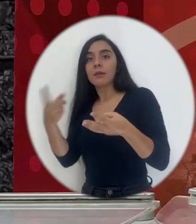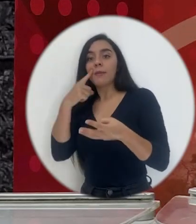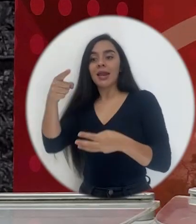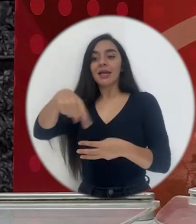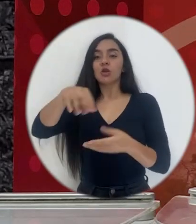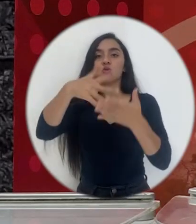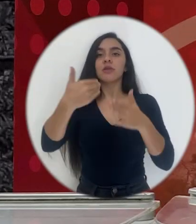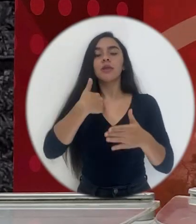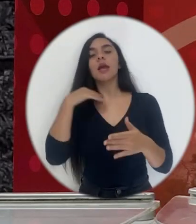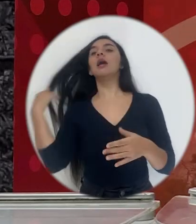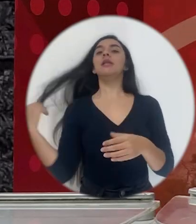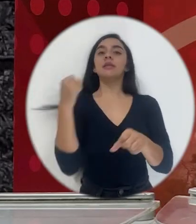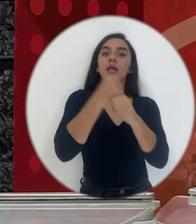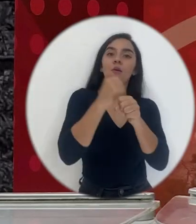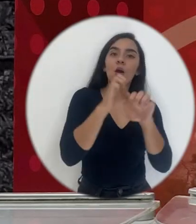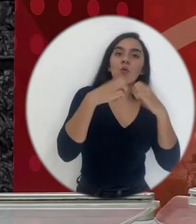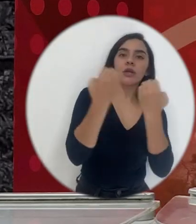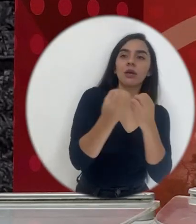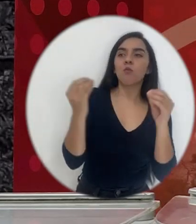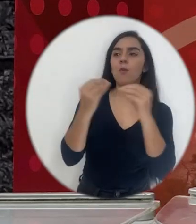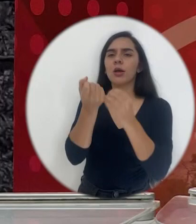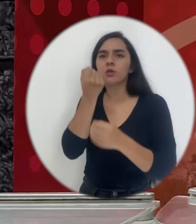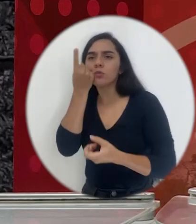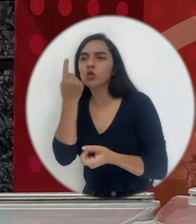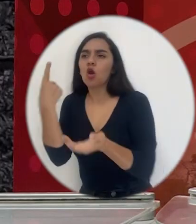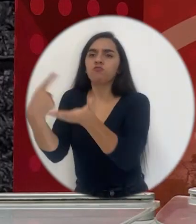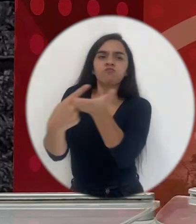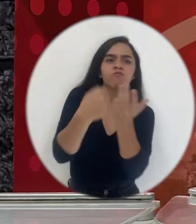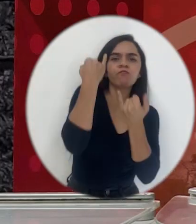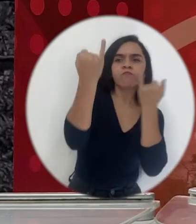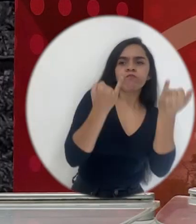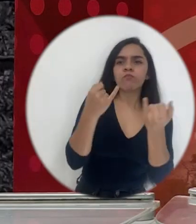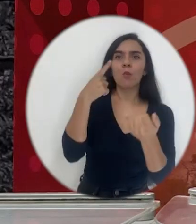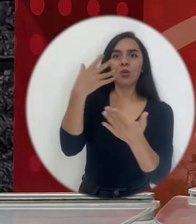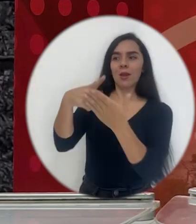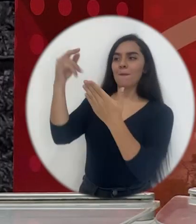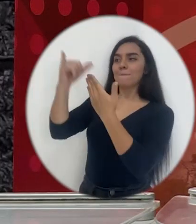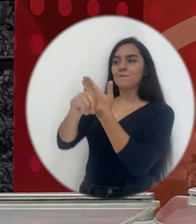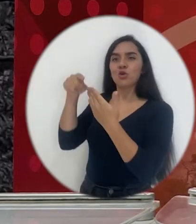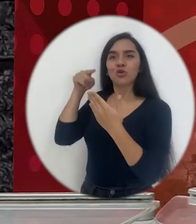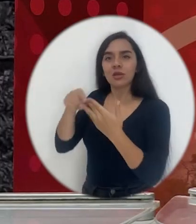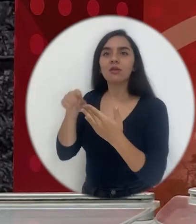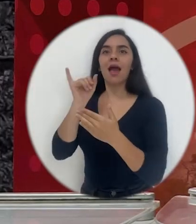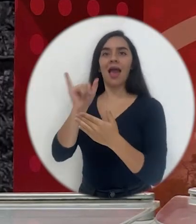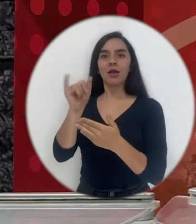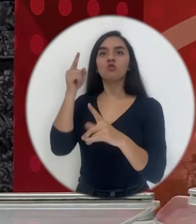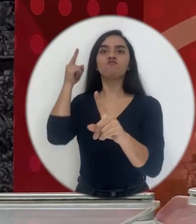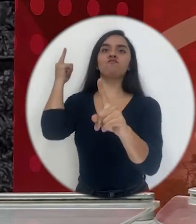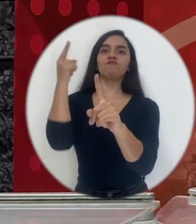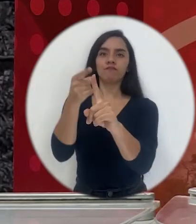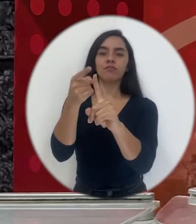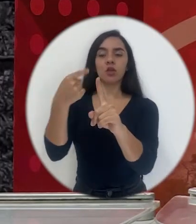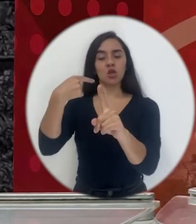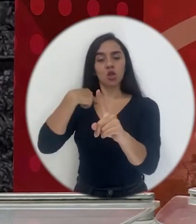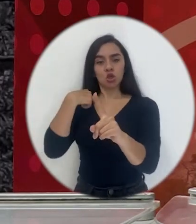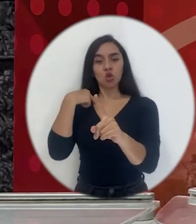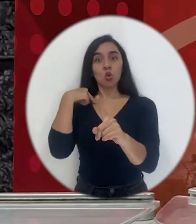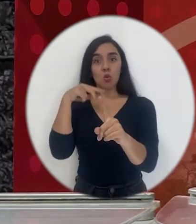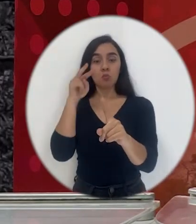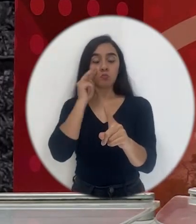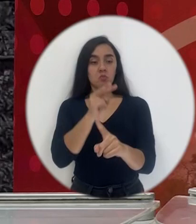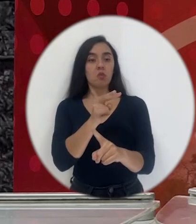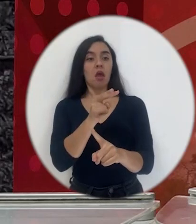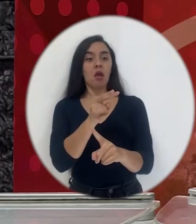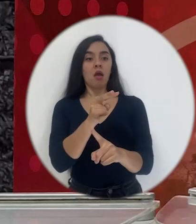trabajo en equipo, más comprensión, discusión de ideas, cuando realizan proyectos, entonces es algo que cuando busqué eso,